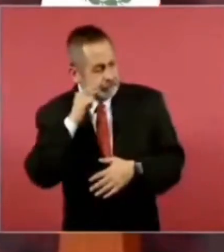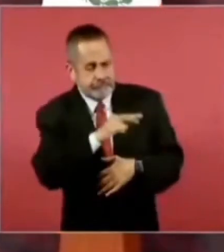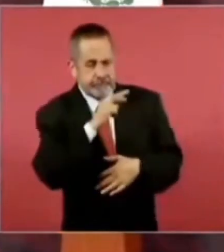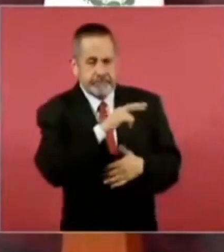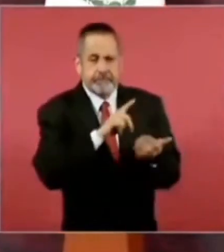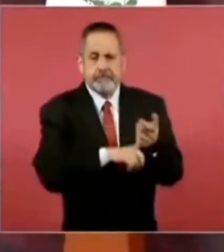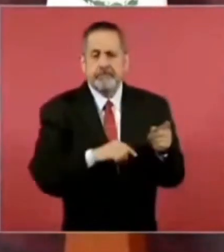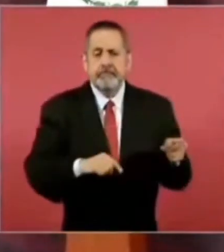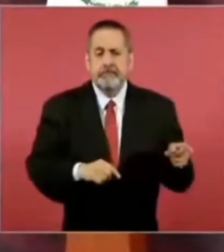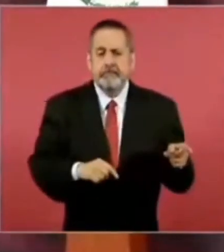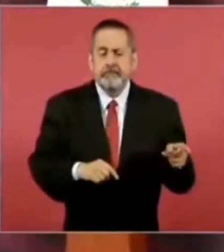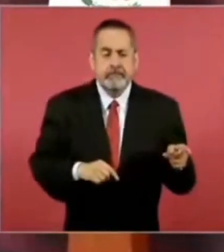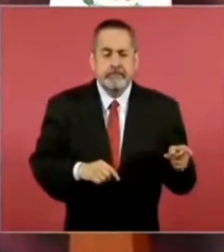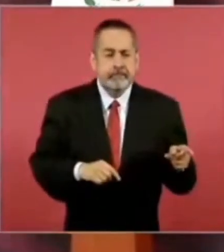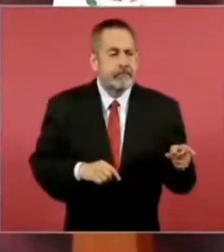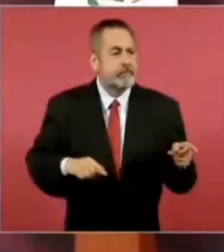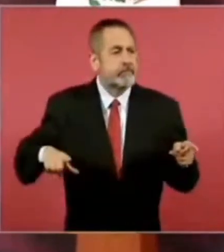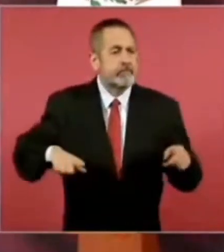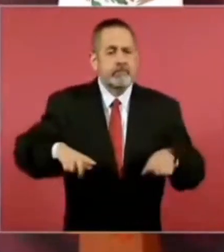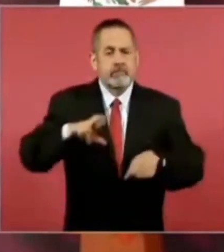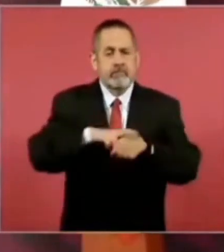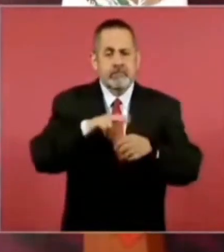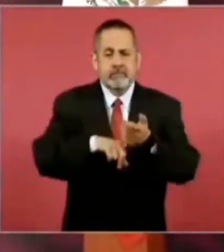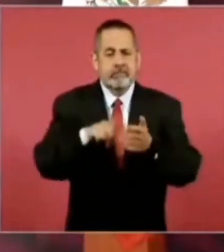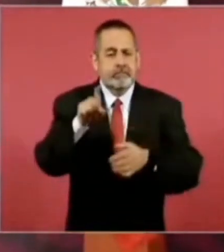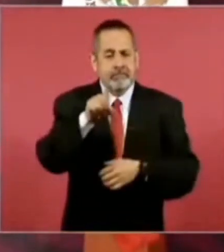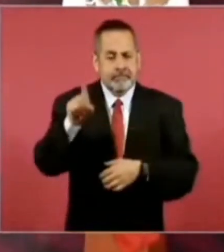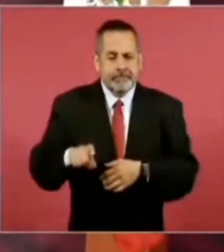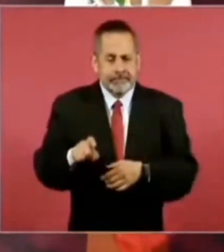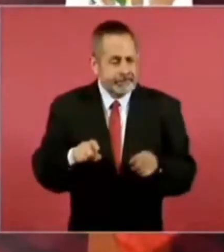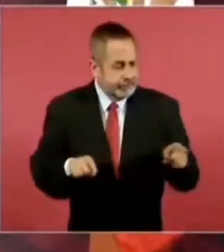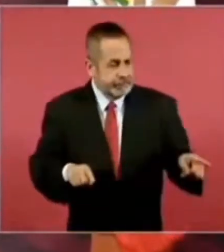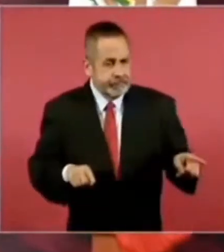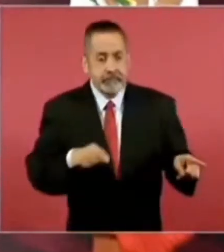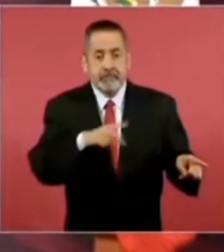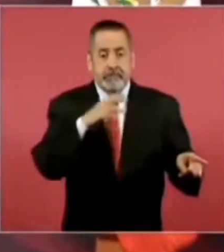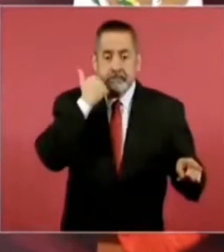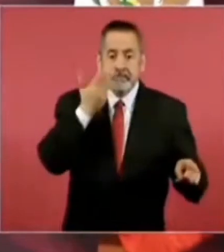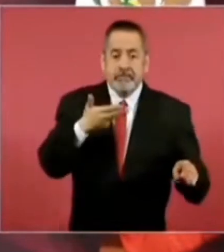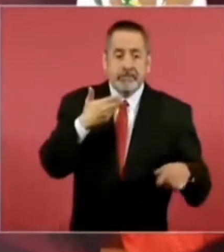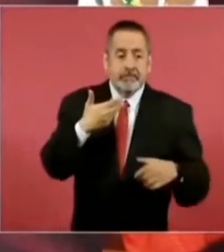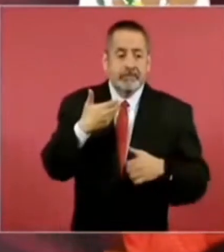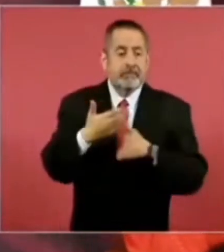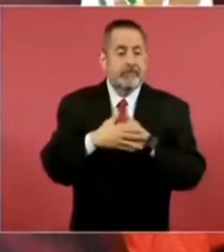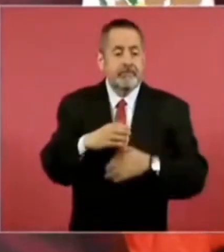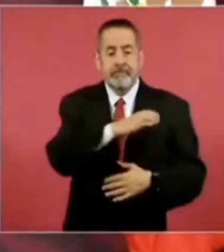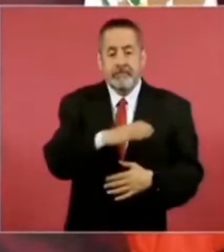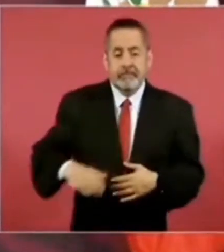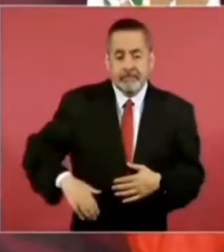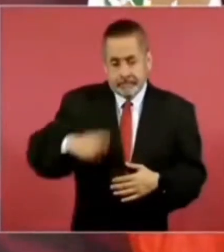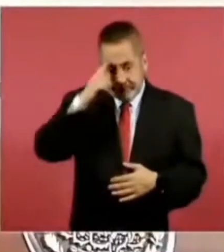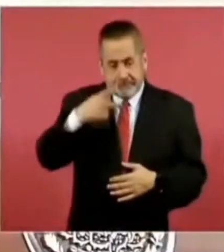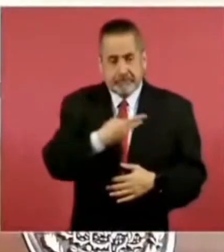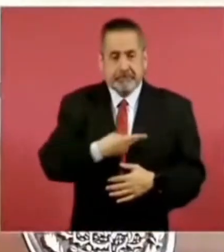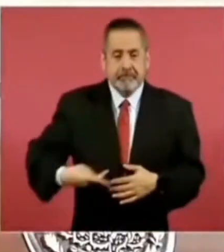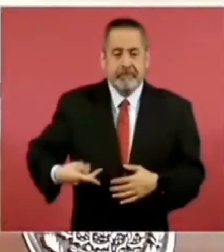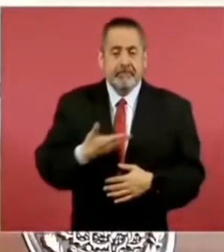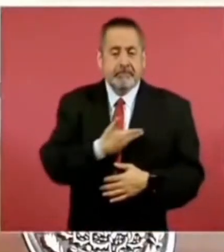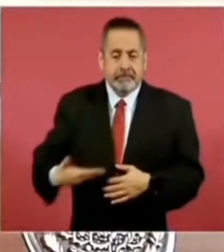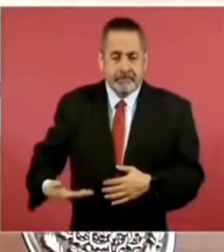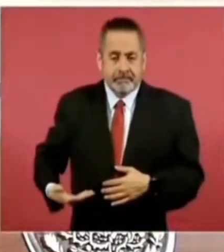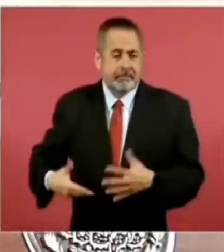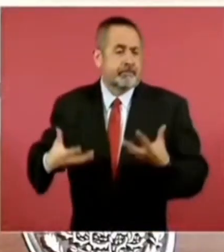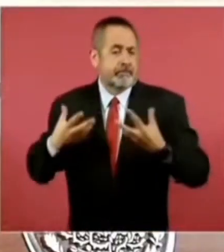de que el gobernador de Texas quiere ser candidato a vicepresidente de Partido